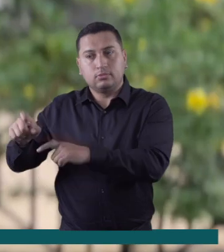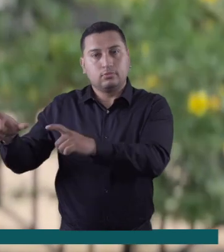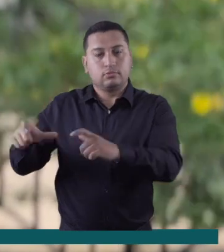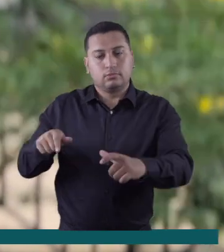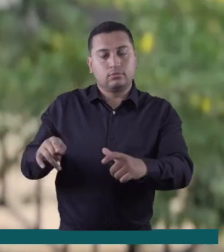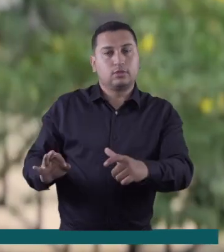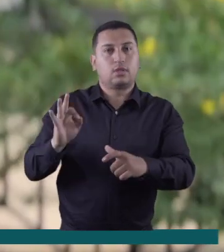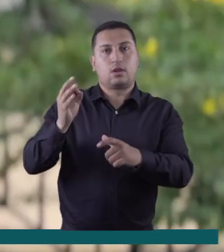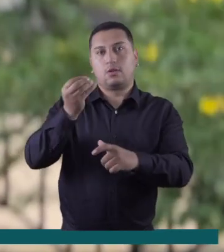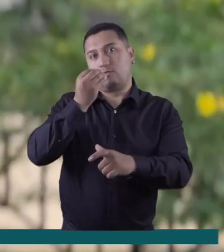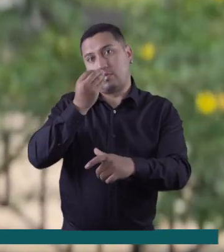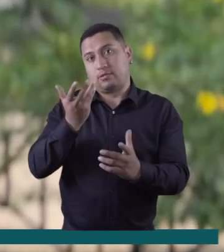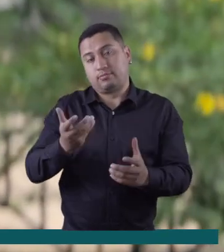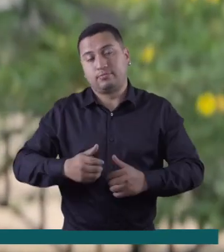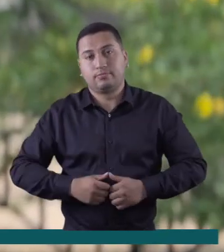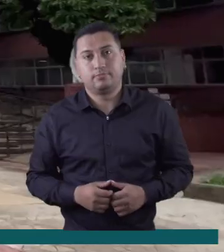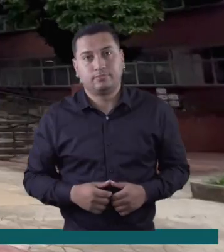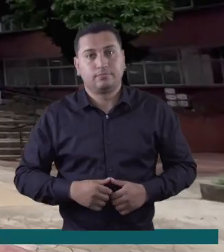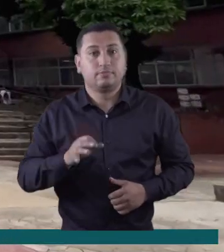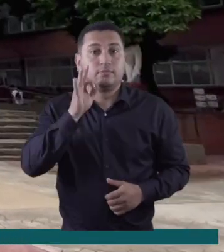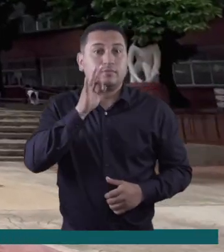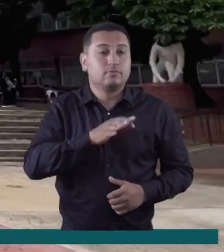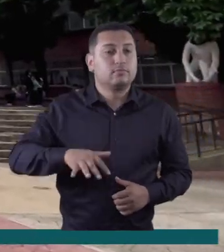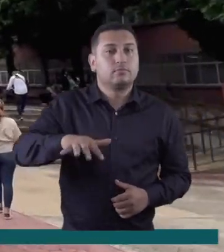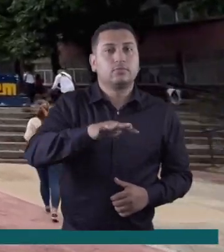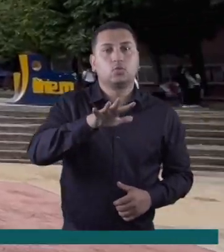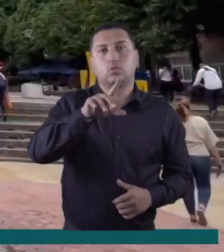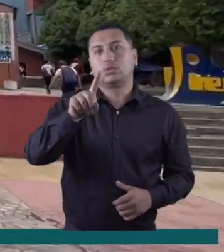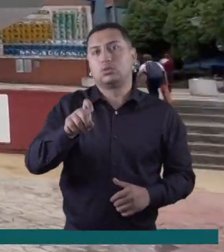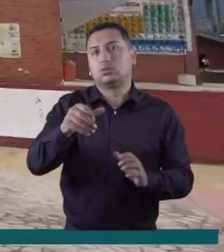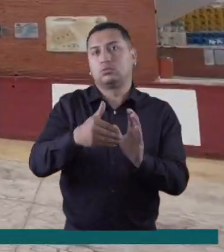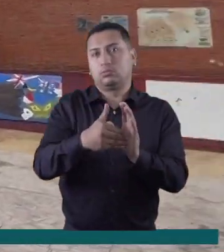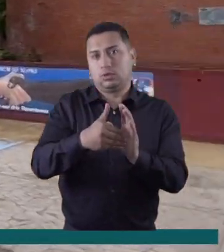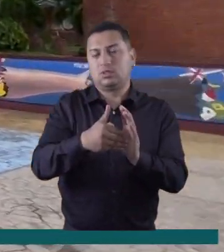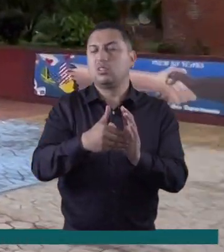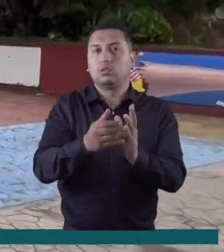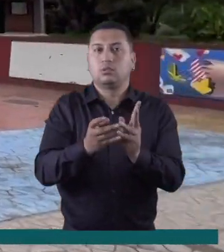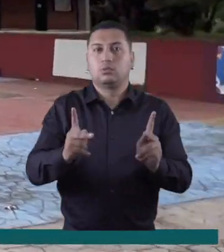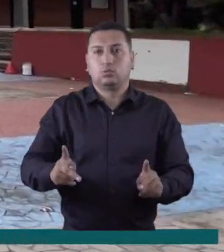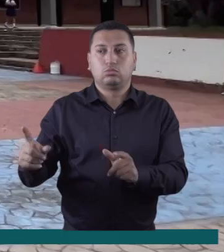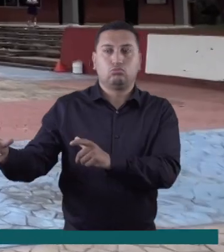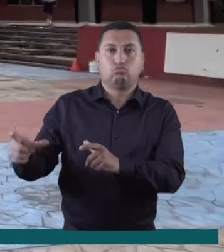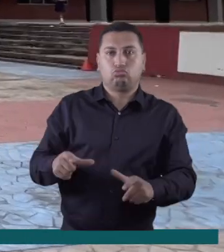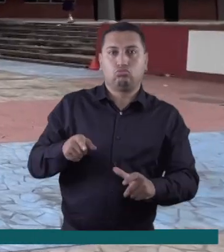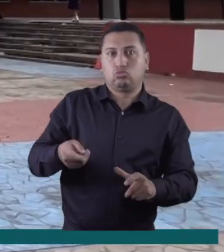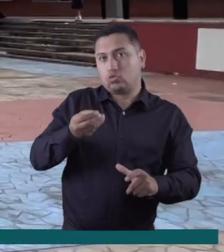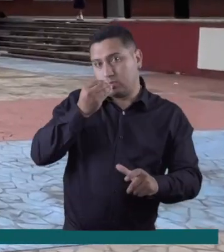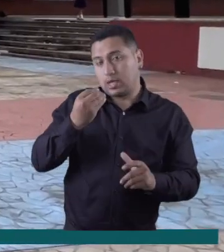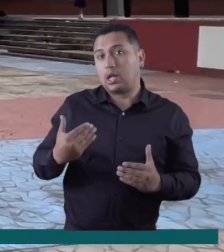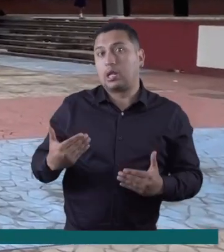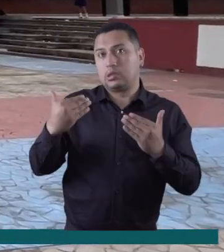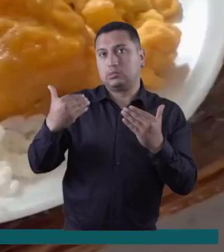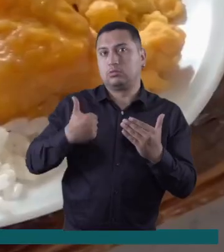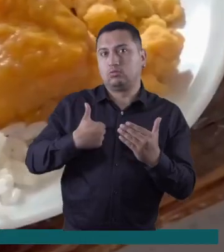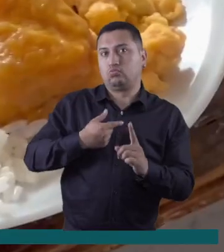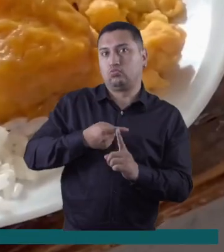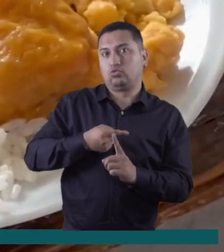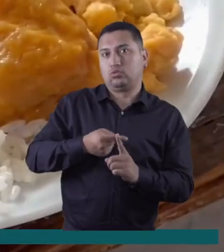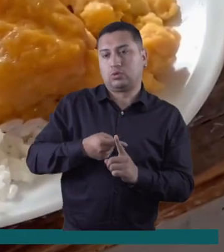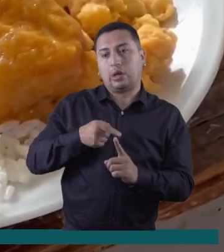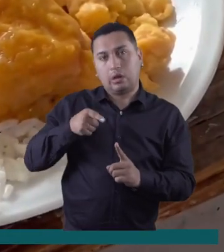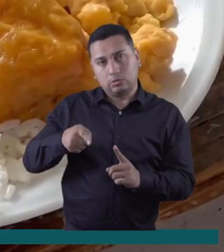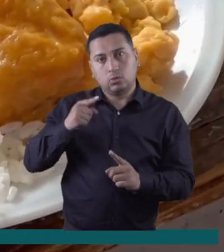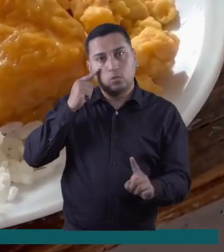necesitamos un almuerzo de calidad. En Villavicencio son cerca de 56 mil estudiantes que se benefician con la comida en